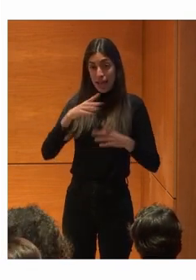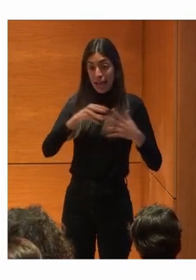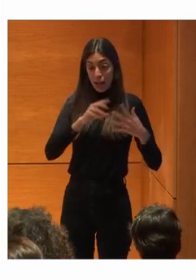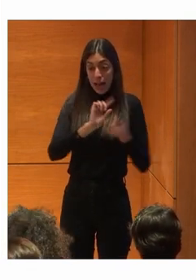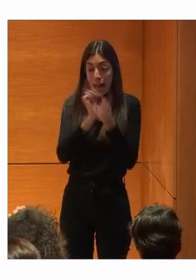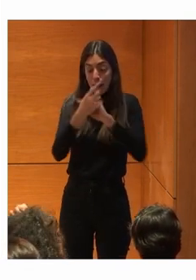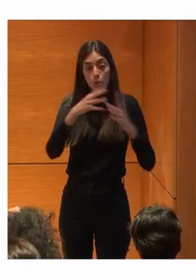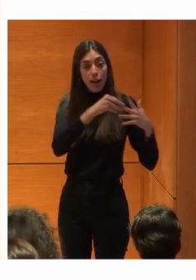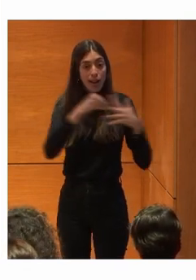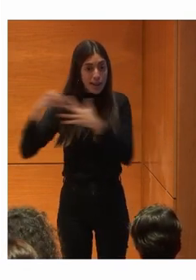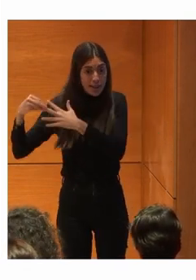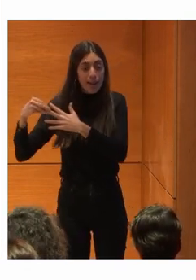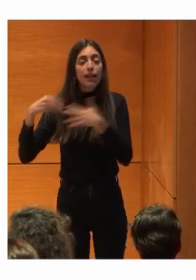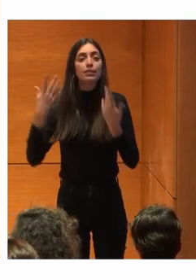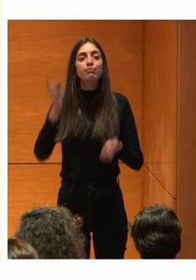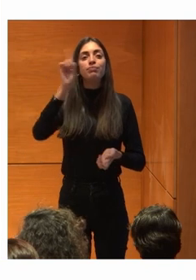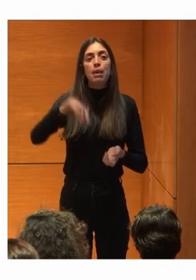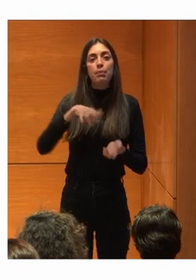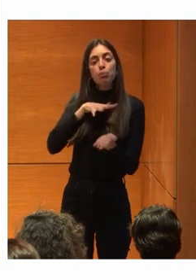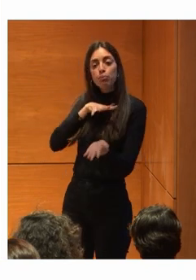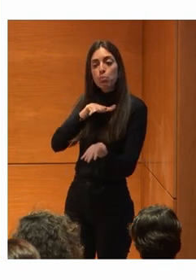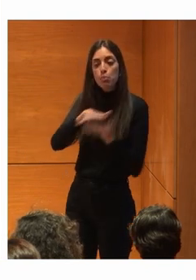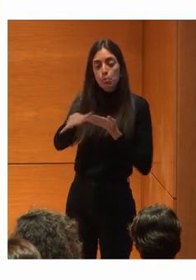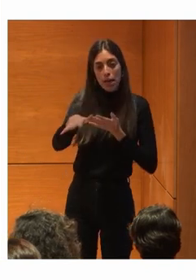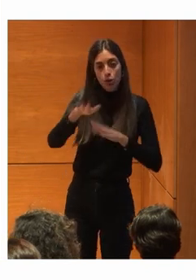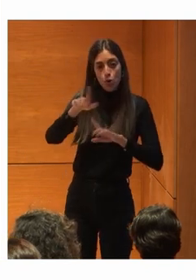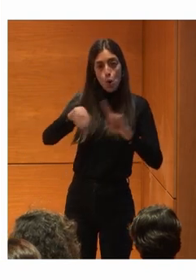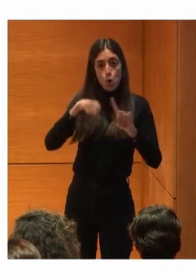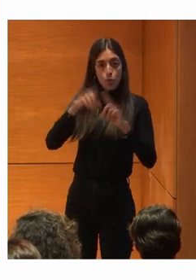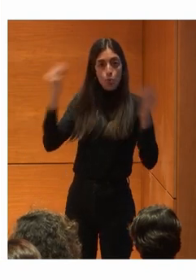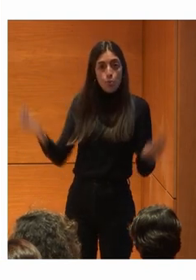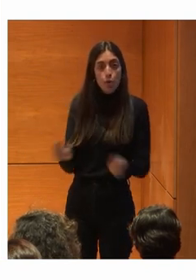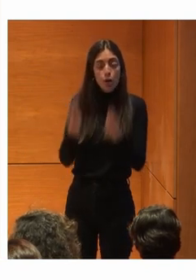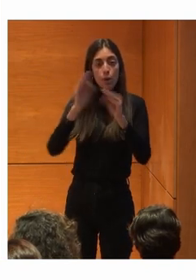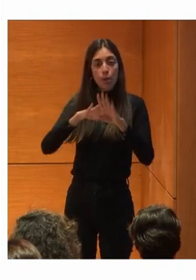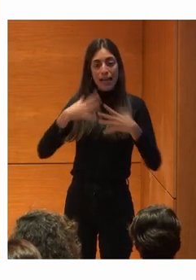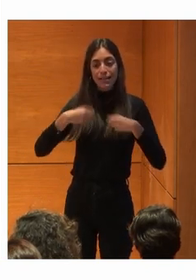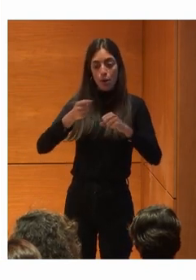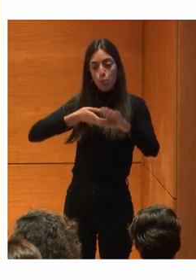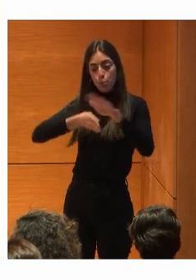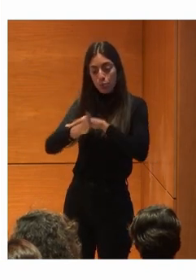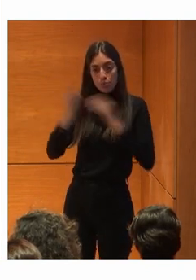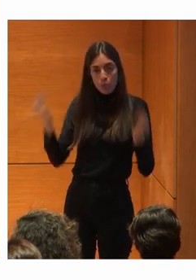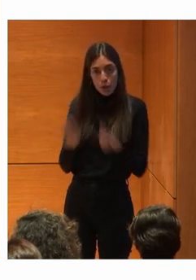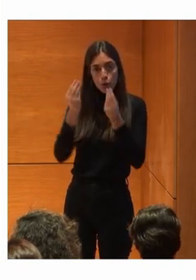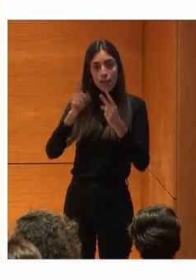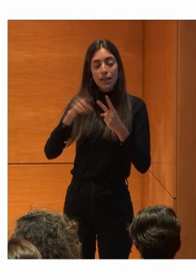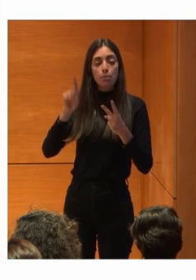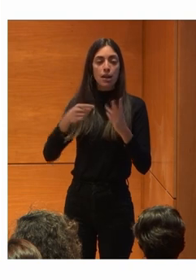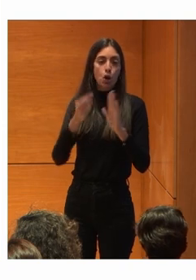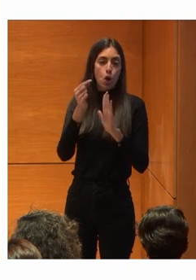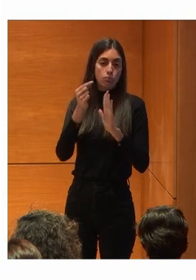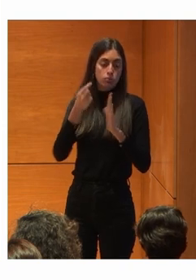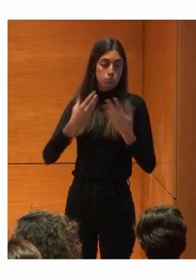También Haya un impacto En la mejora En el acceso a la salud Y a las condiciones de vida